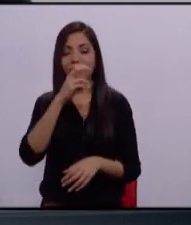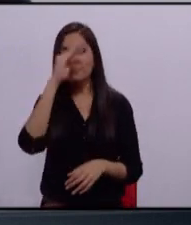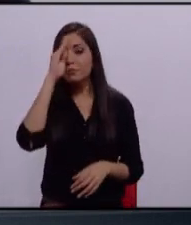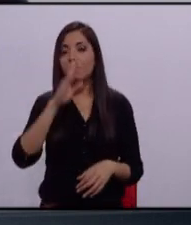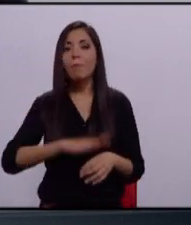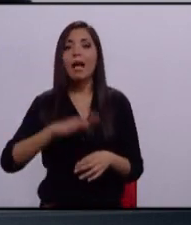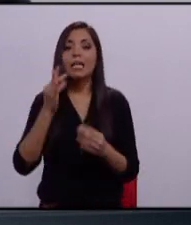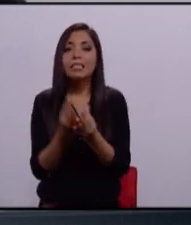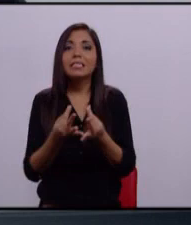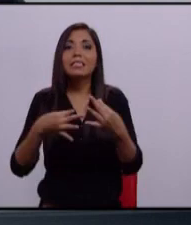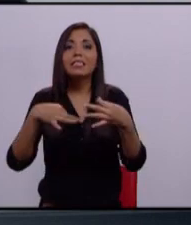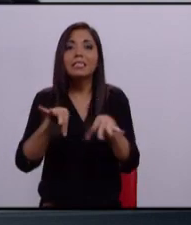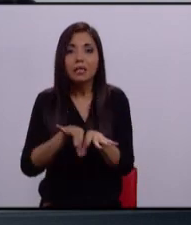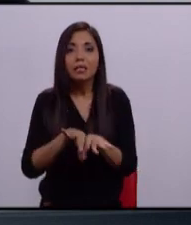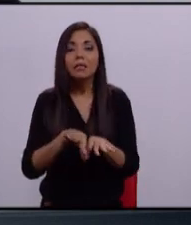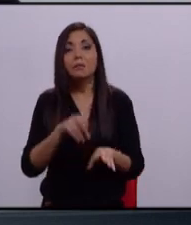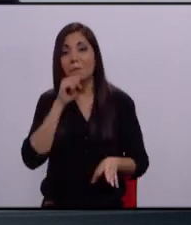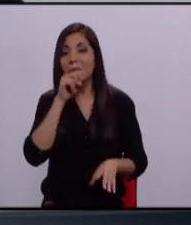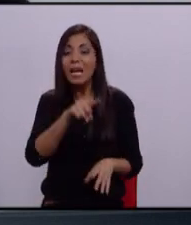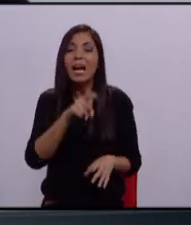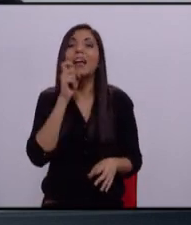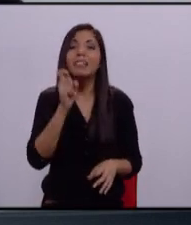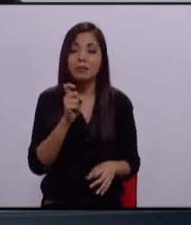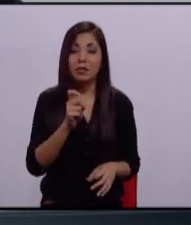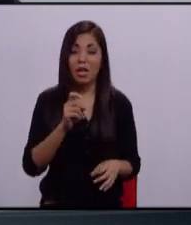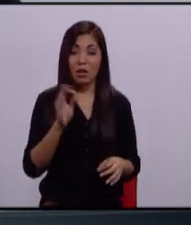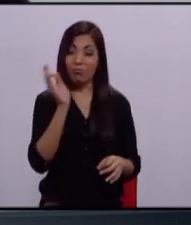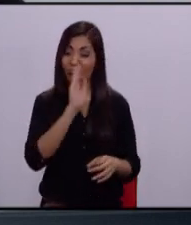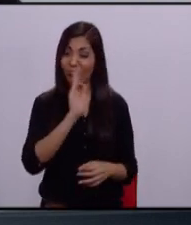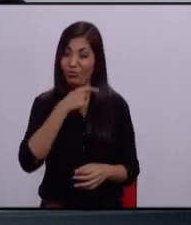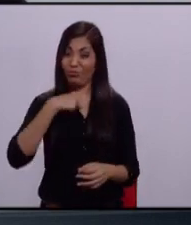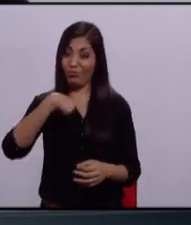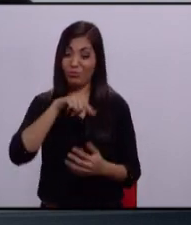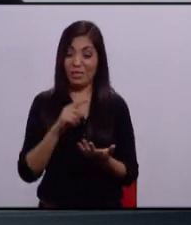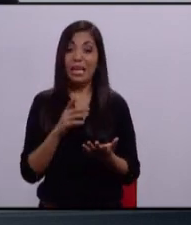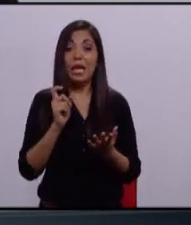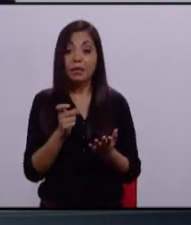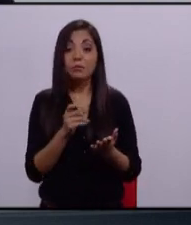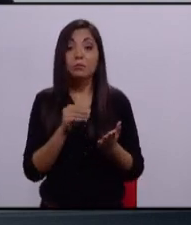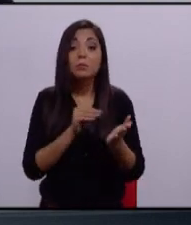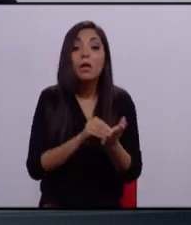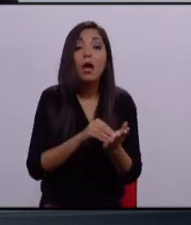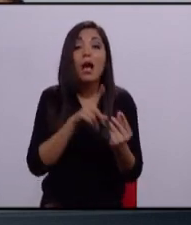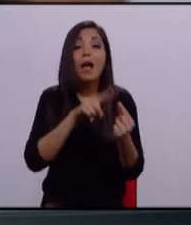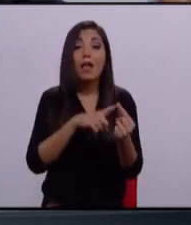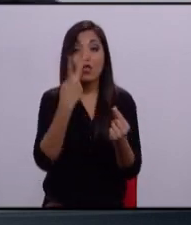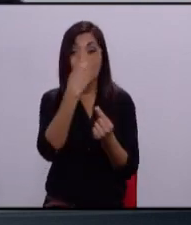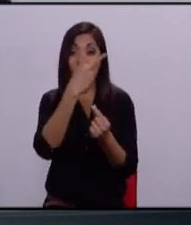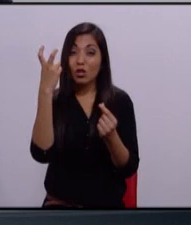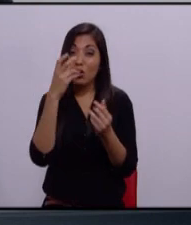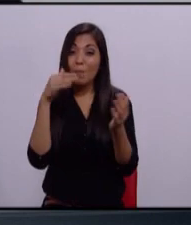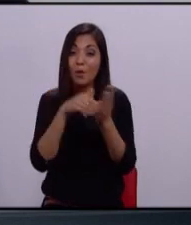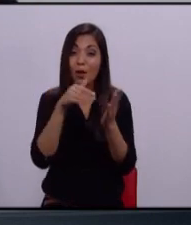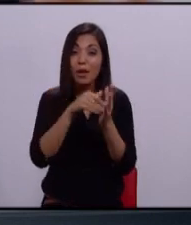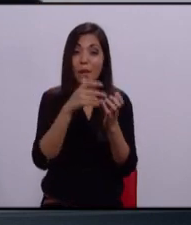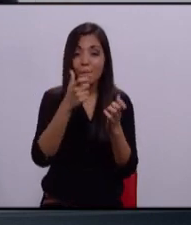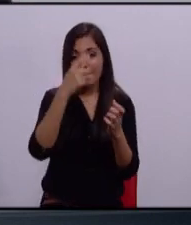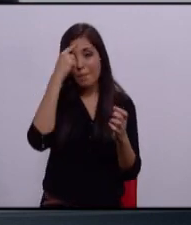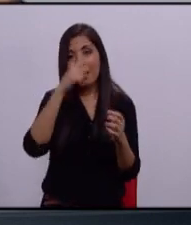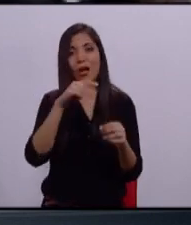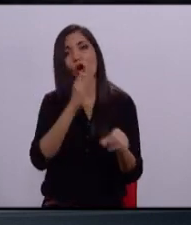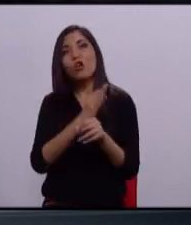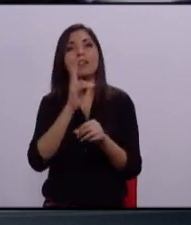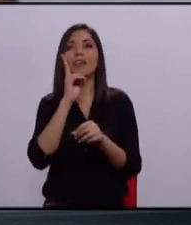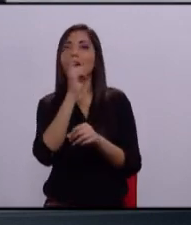A fin de cuentas, si no le invertimos, en vez de meterle 200 millones de pesos a comprar 20 tanquetas que